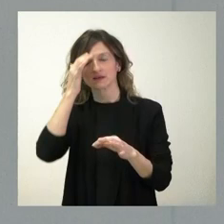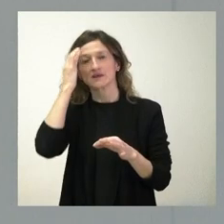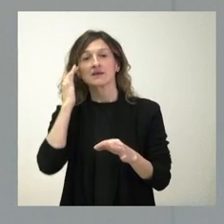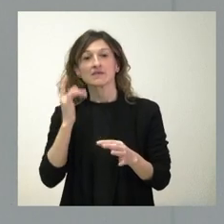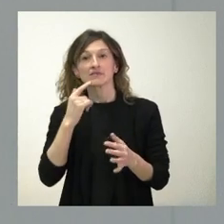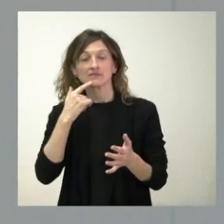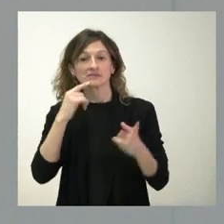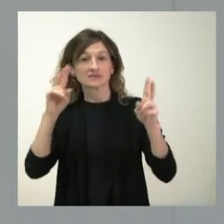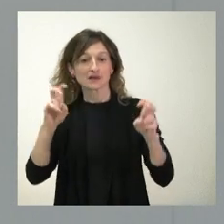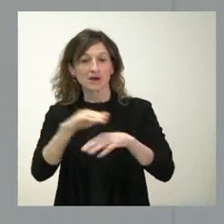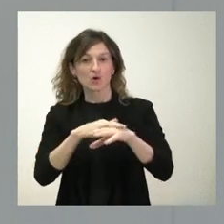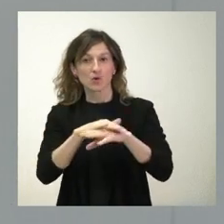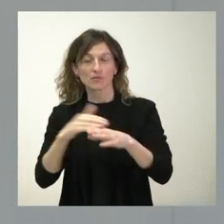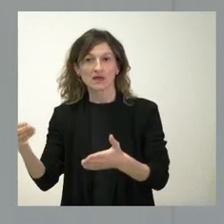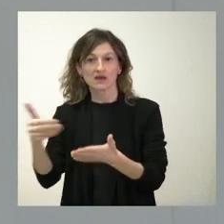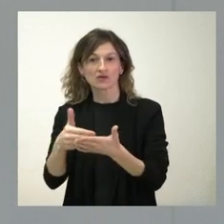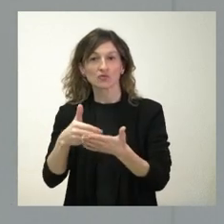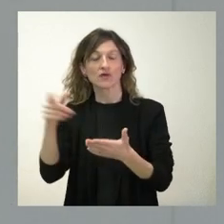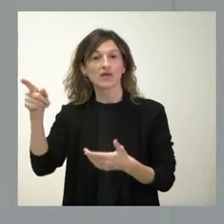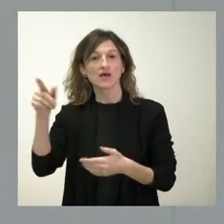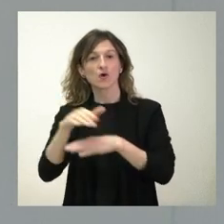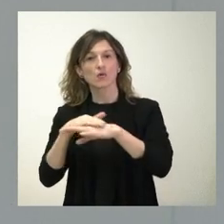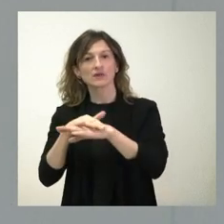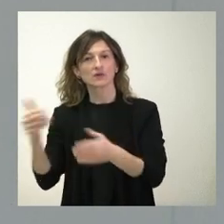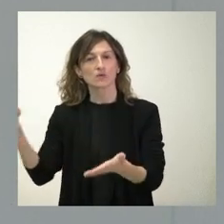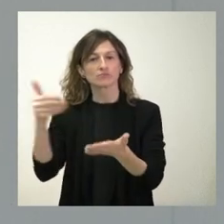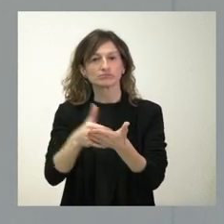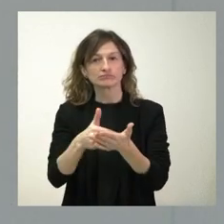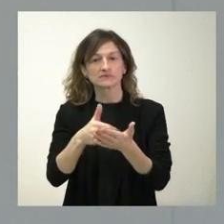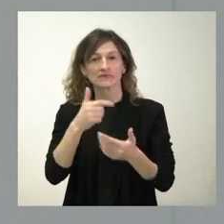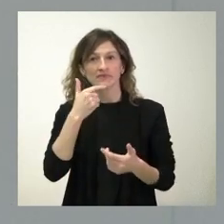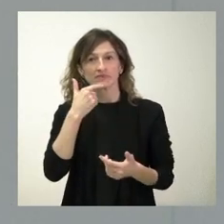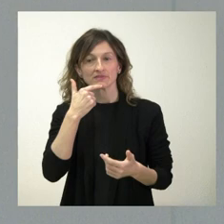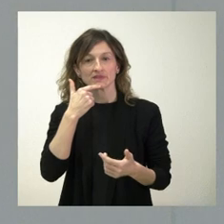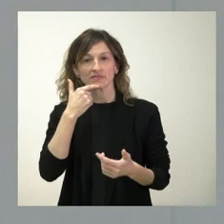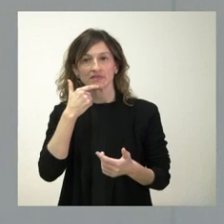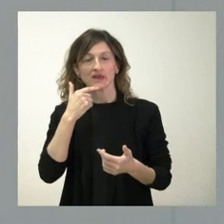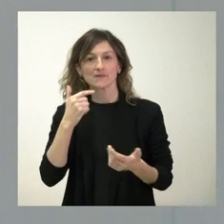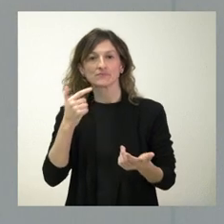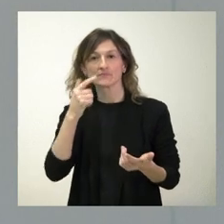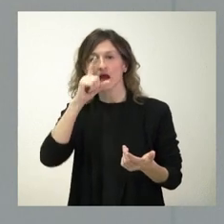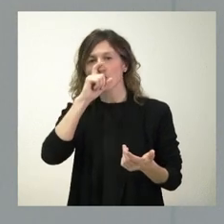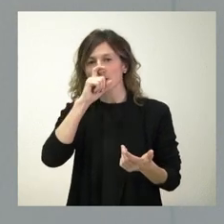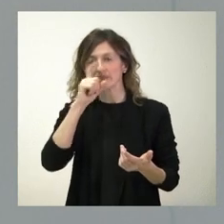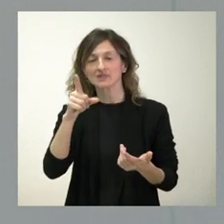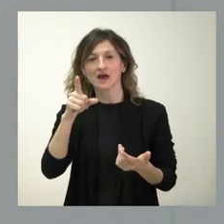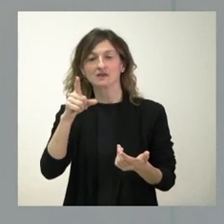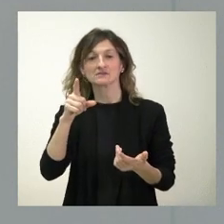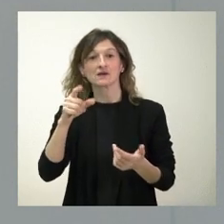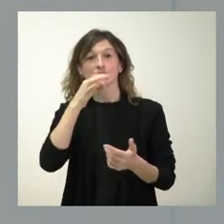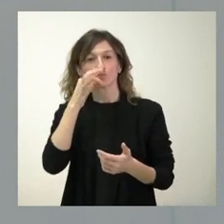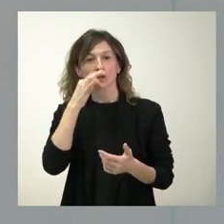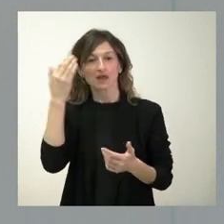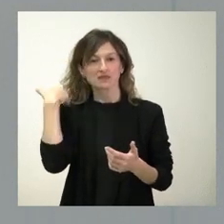requerimiento formulado por el Gobierno, es que el Gobierno planteó que un requerimiento no se podía inadmitir. Recordarán ustedes que esa misma tarde